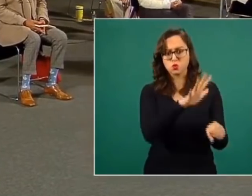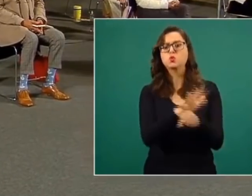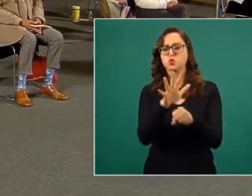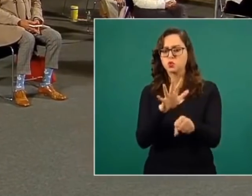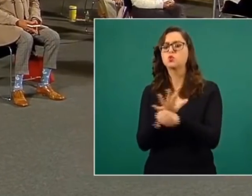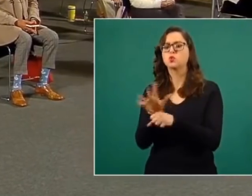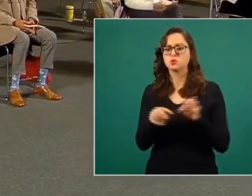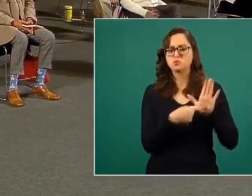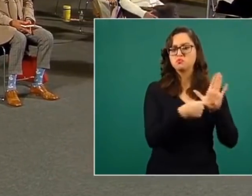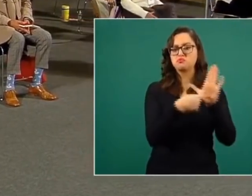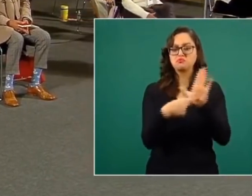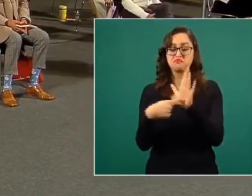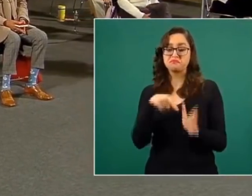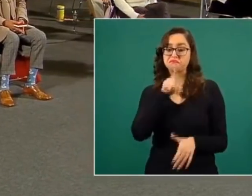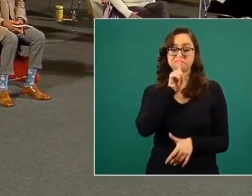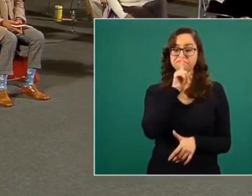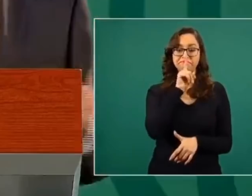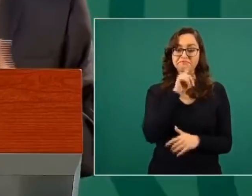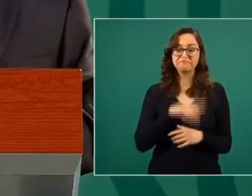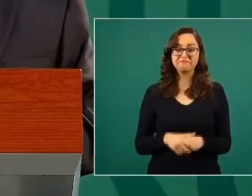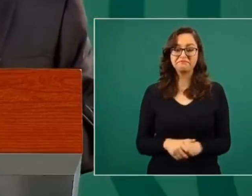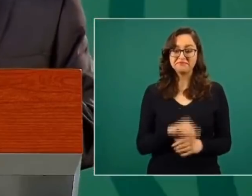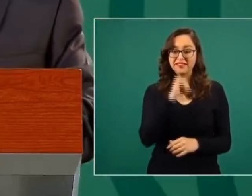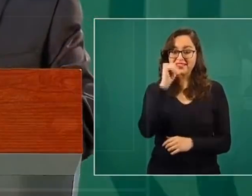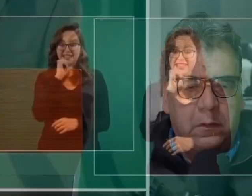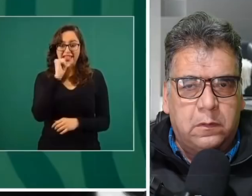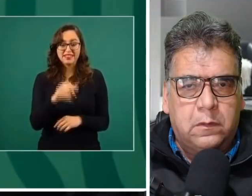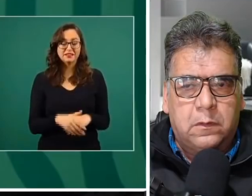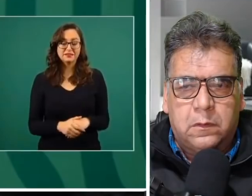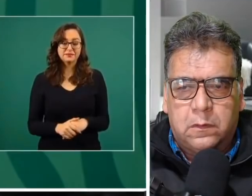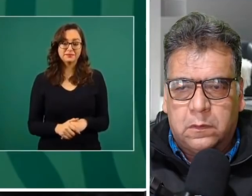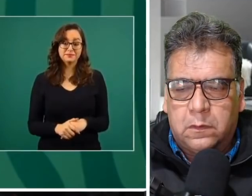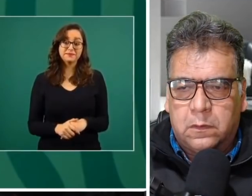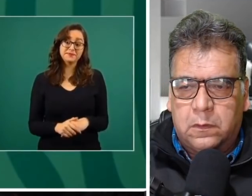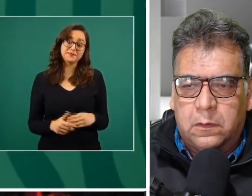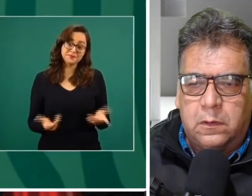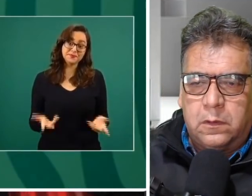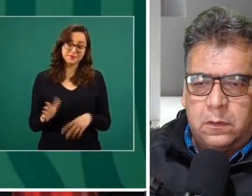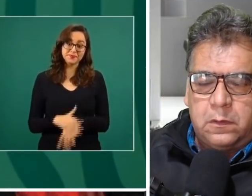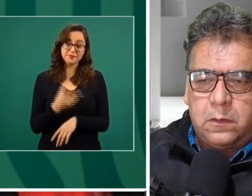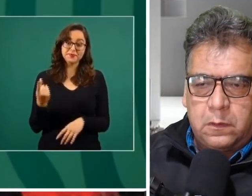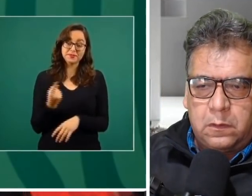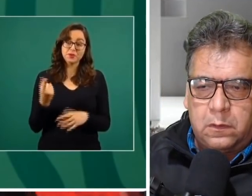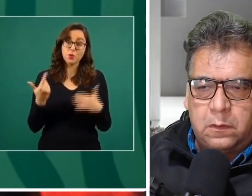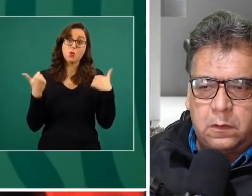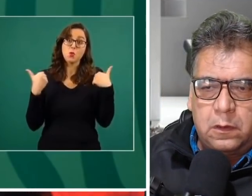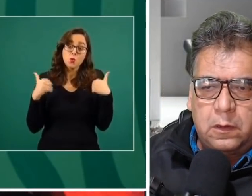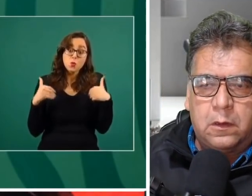otra hubiese sido la situación en el país. Imagínense